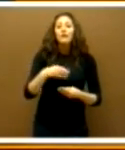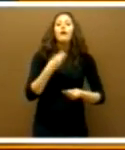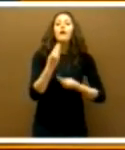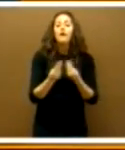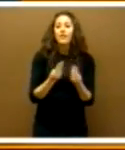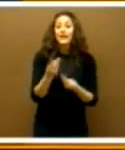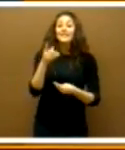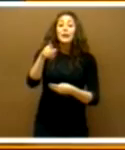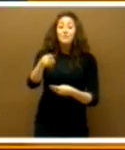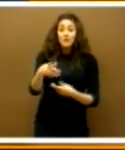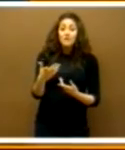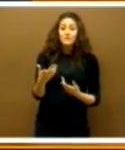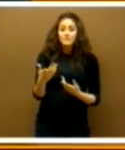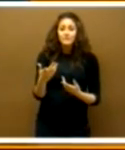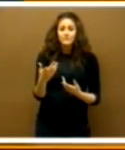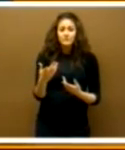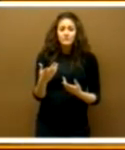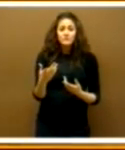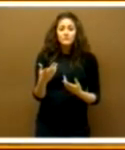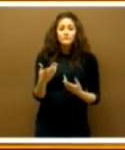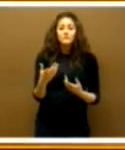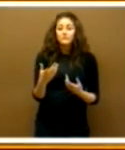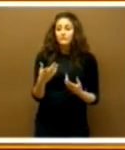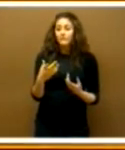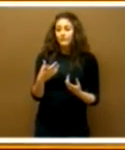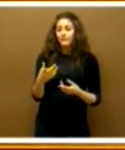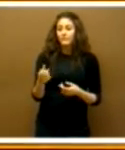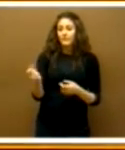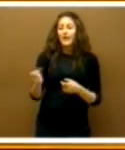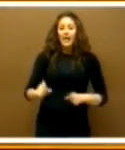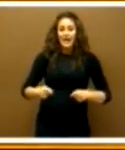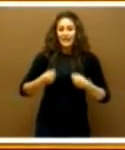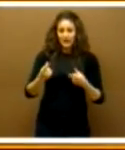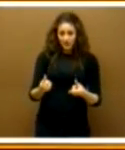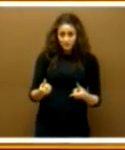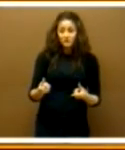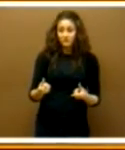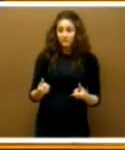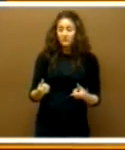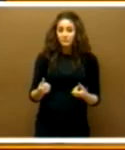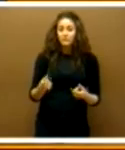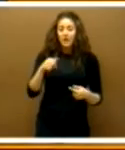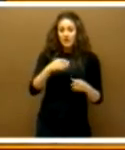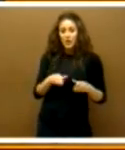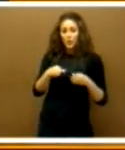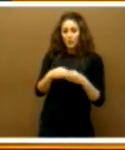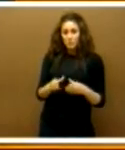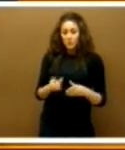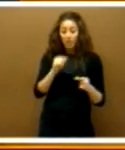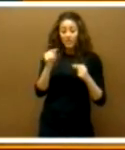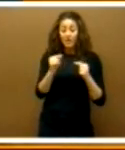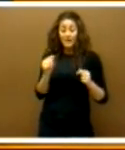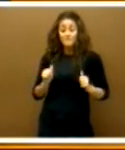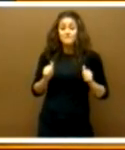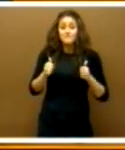señora consejera, a gastar? Y este grupo va a iniciar este debate